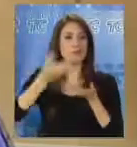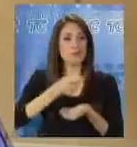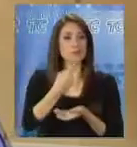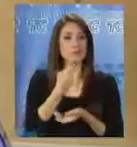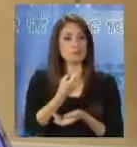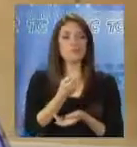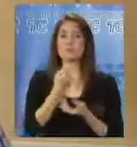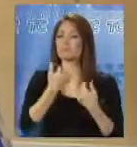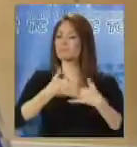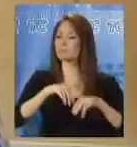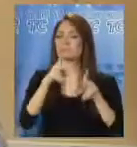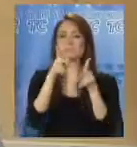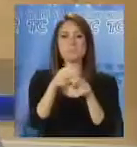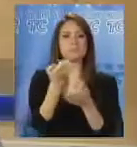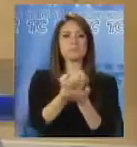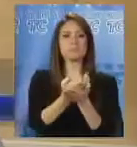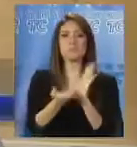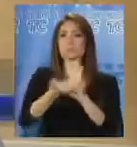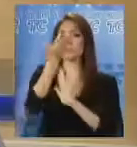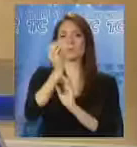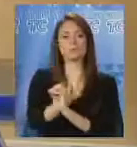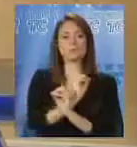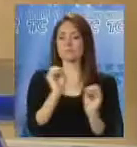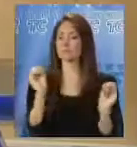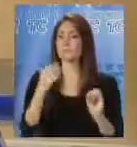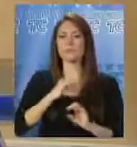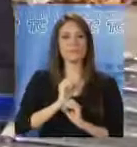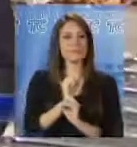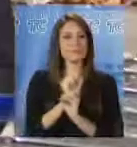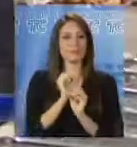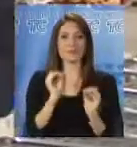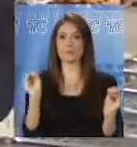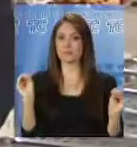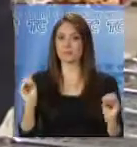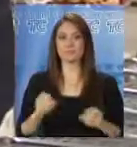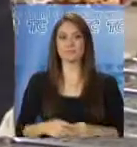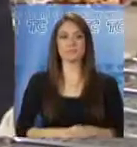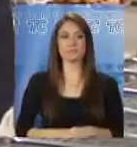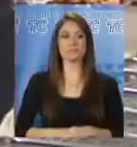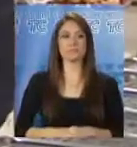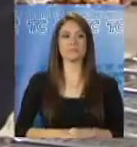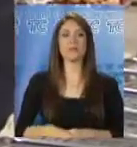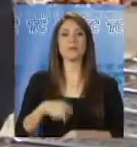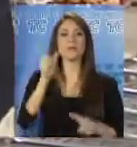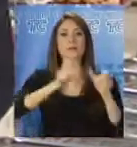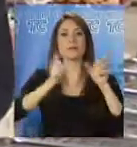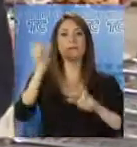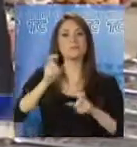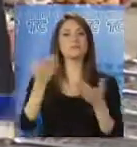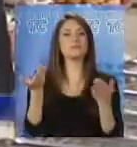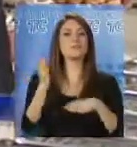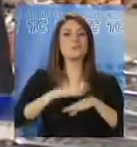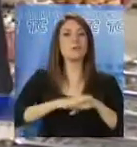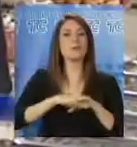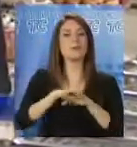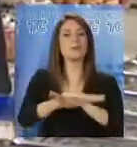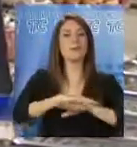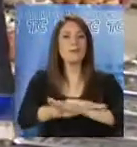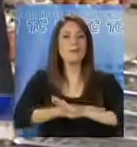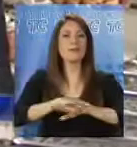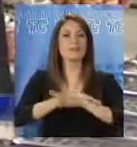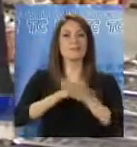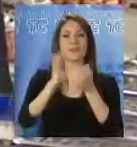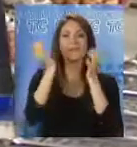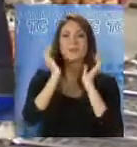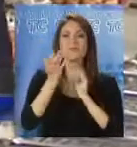Los precios se mantienen, no hemos subido nada, nada. Según los comerciantes y la misma ciudadanía, en los productos de aseo personal no ha habido ninguna